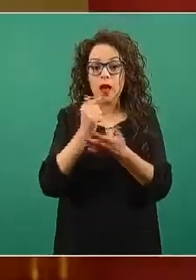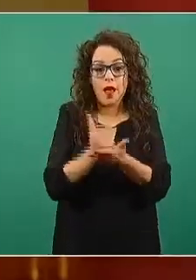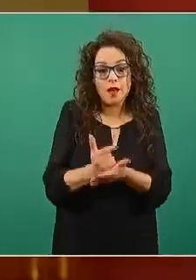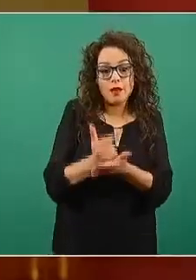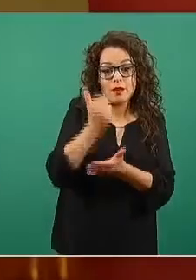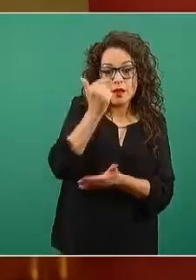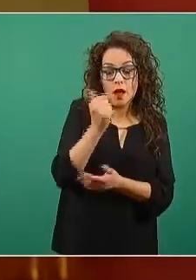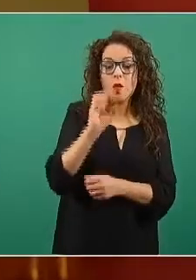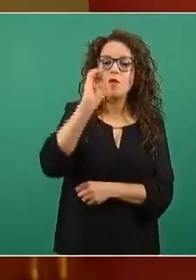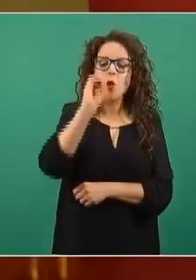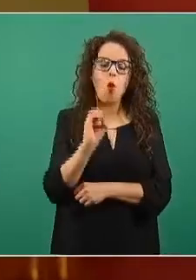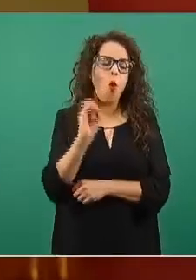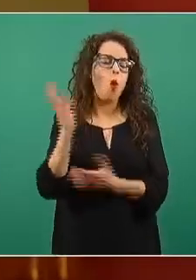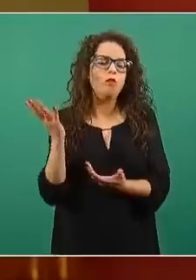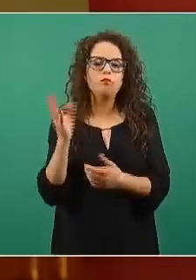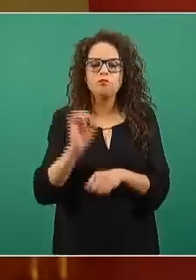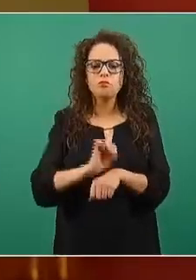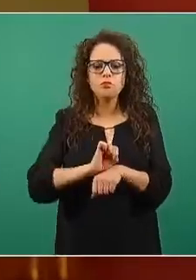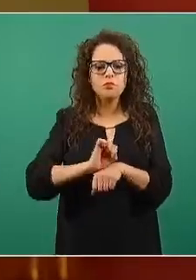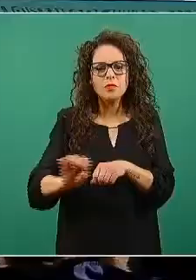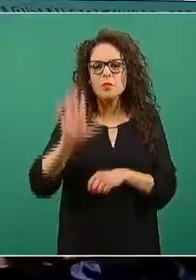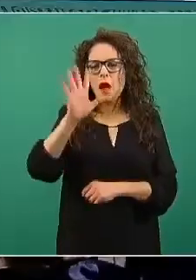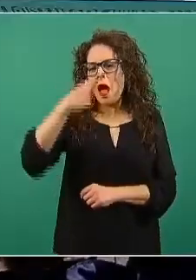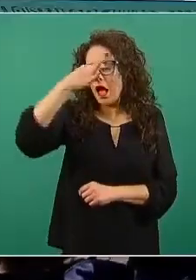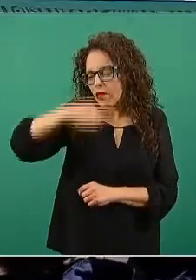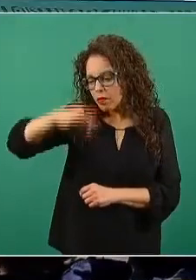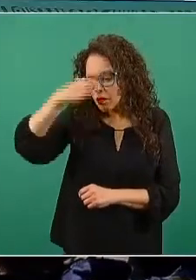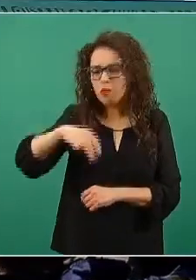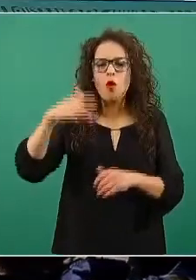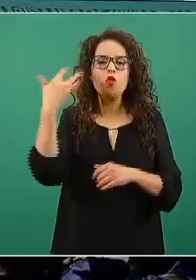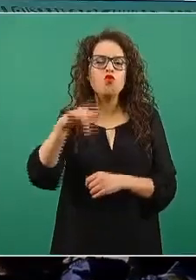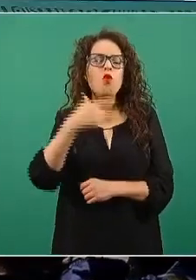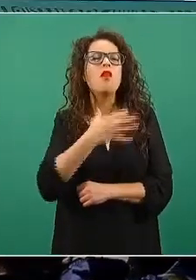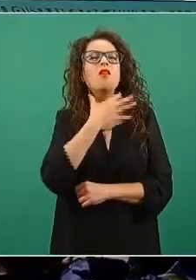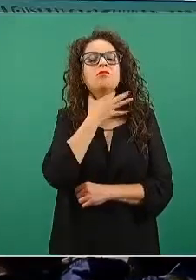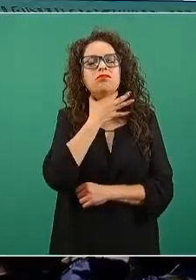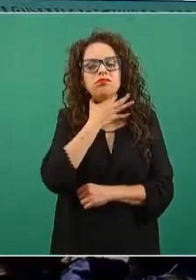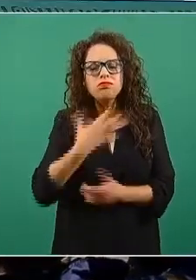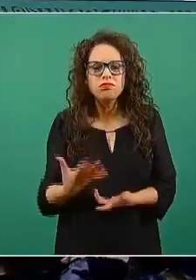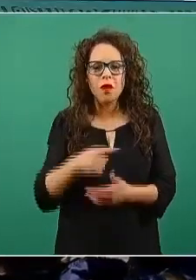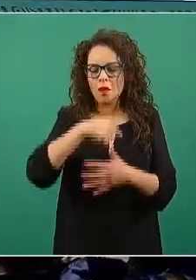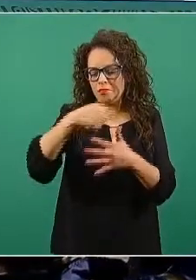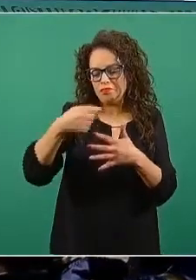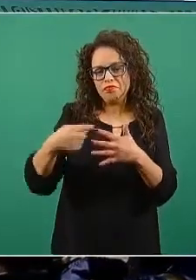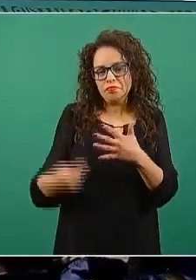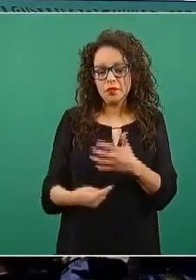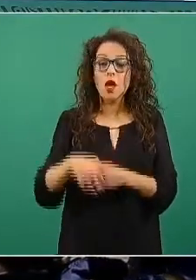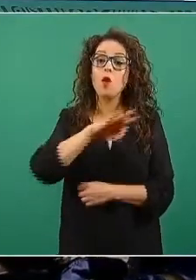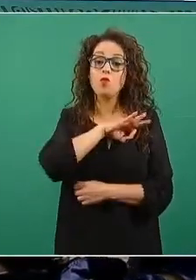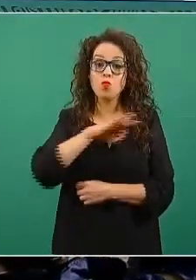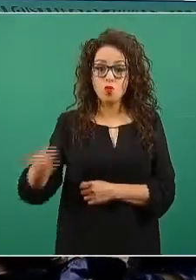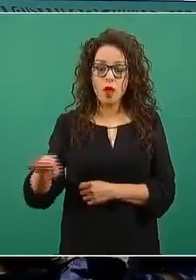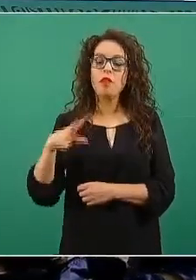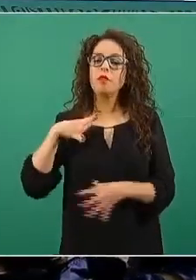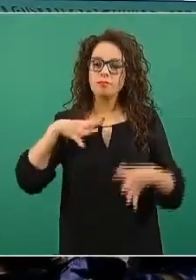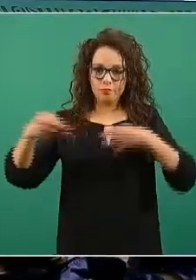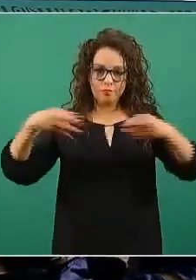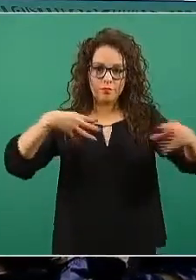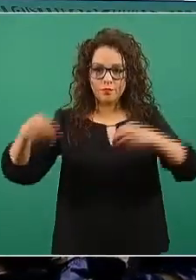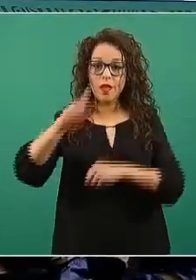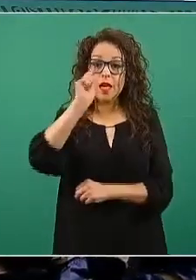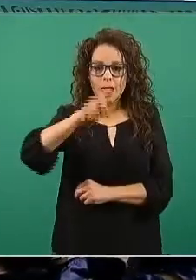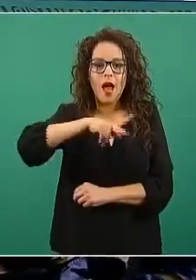aguda, simplemente como resfriado, dolor de garganta, entre otros, podemos o pueden transmitir estos virus.